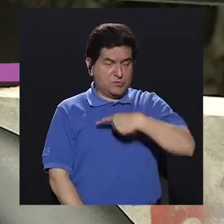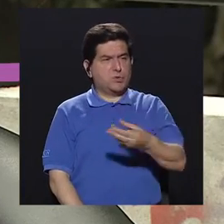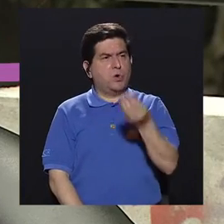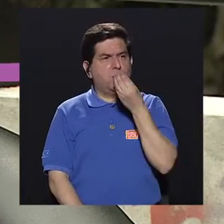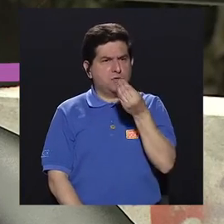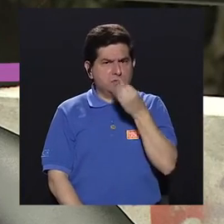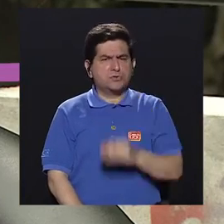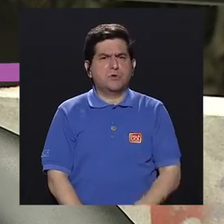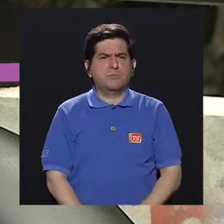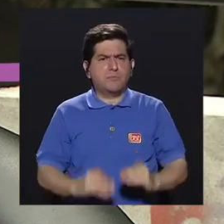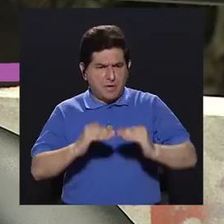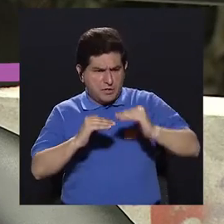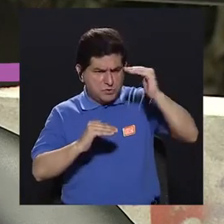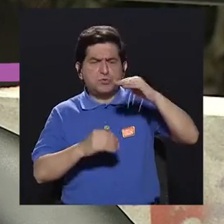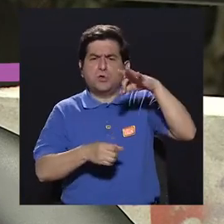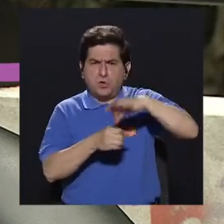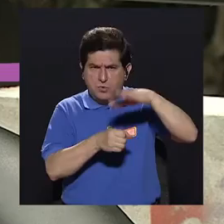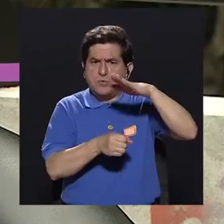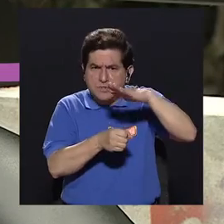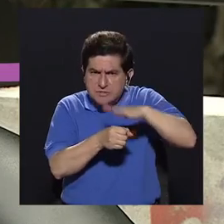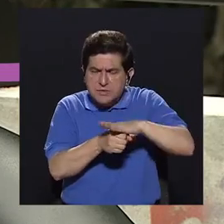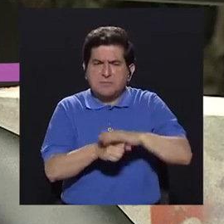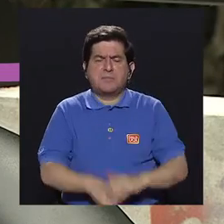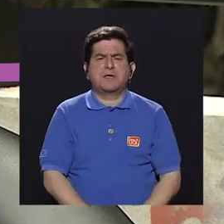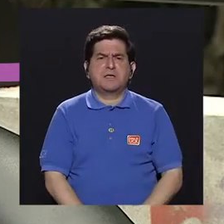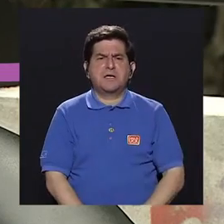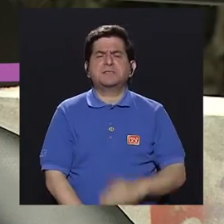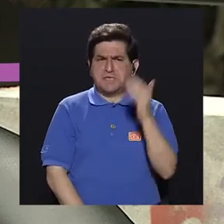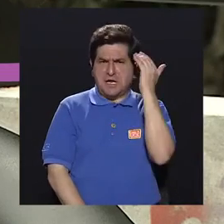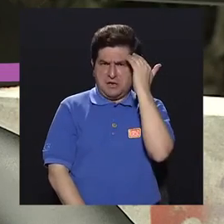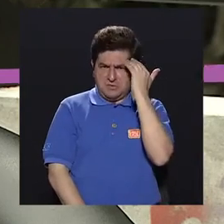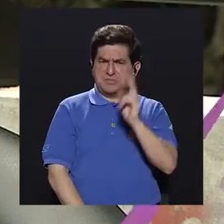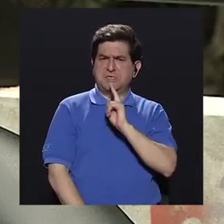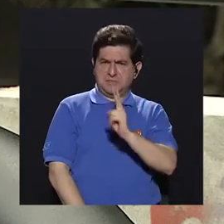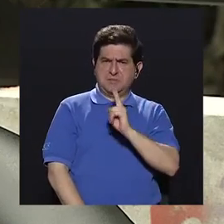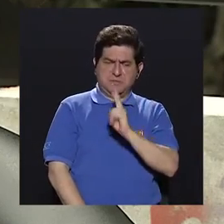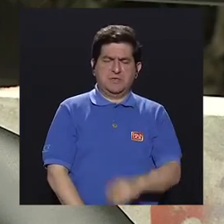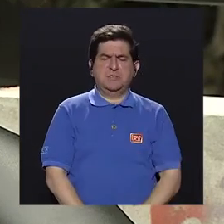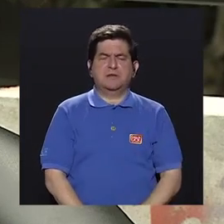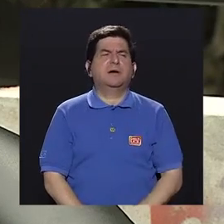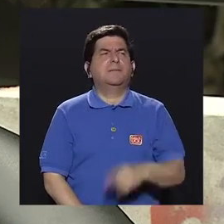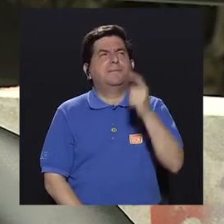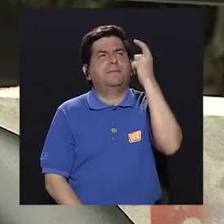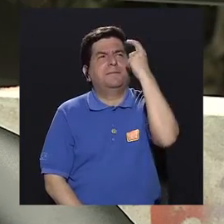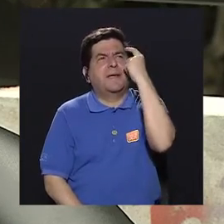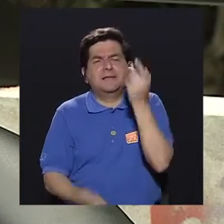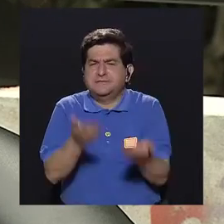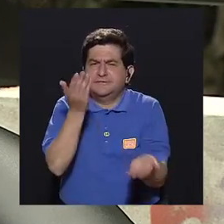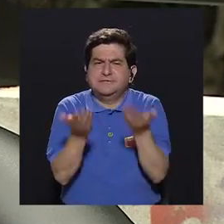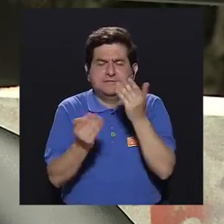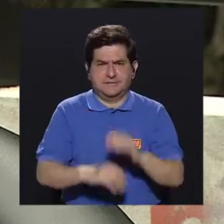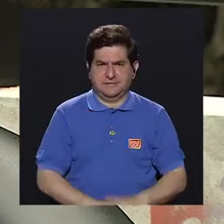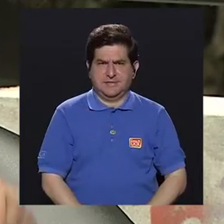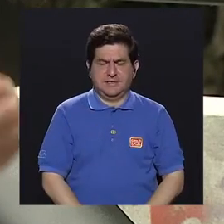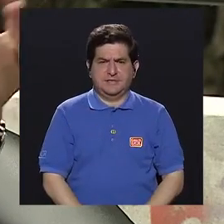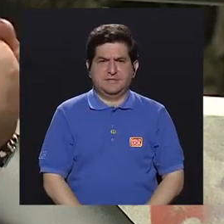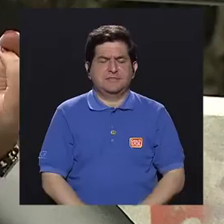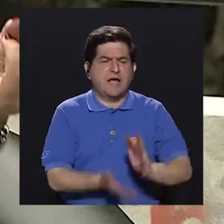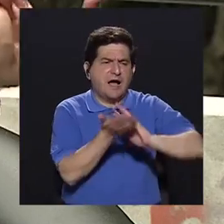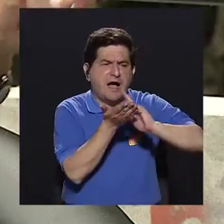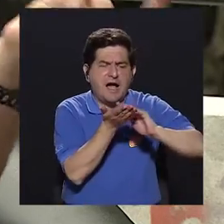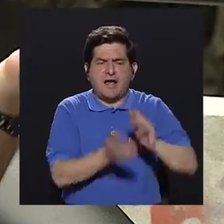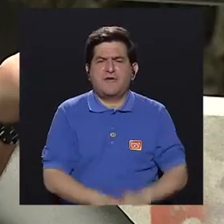comemos más semillas de las que somos conscientes, ¿verdad? Porque si nos ponemos a pensar en